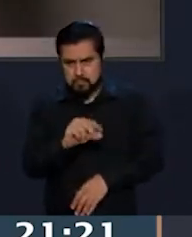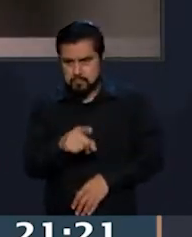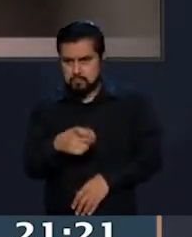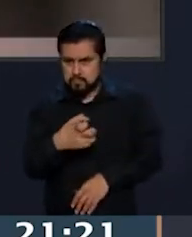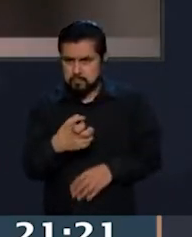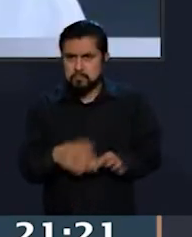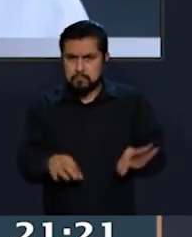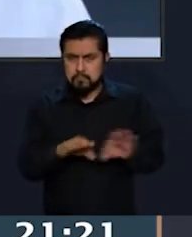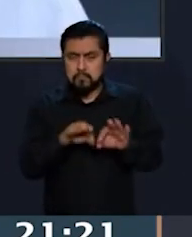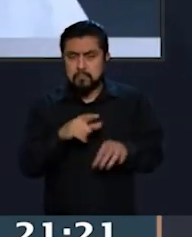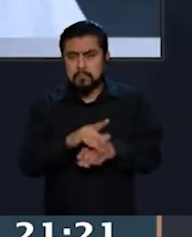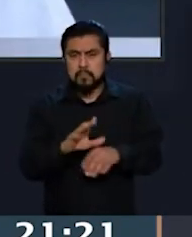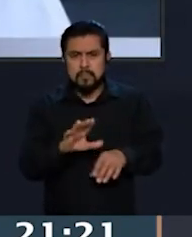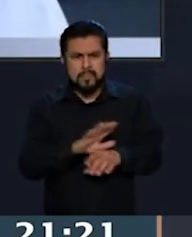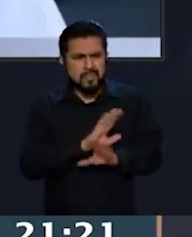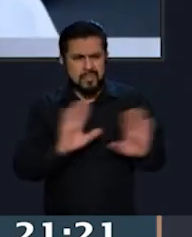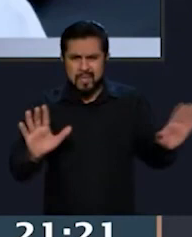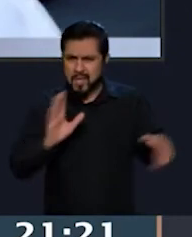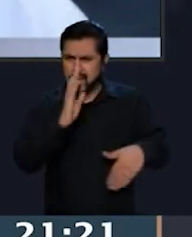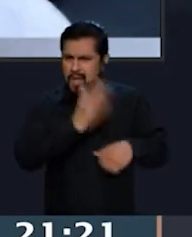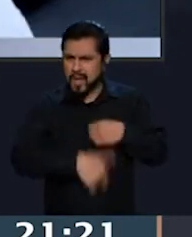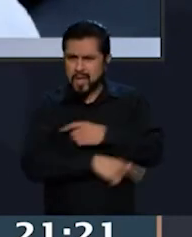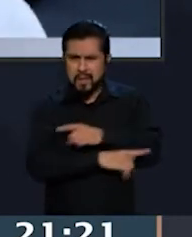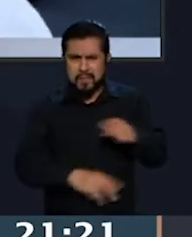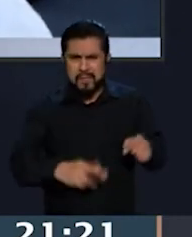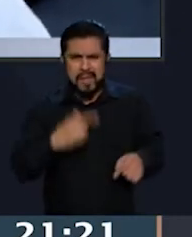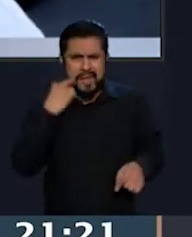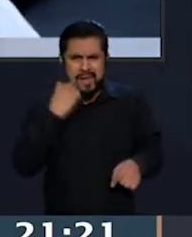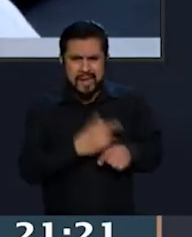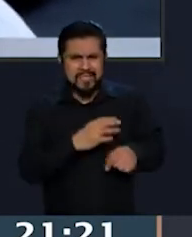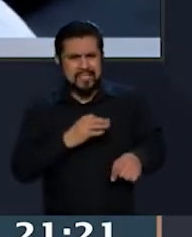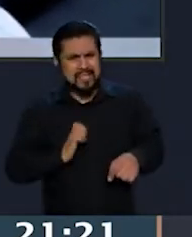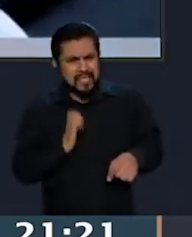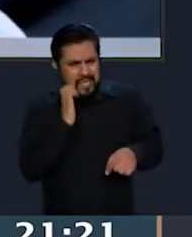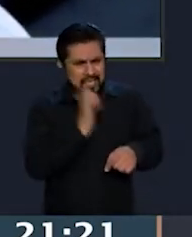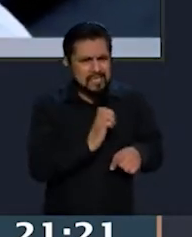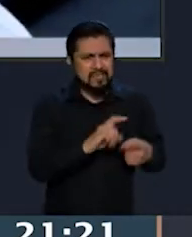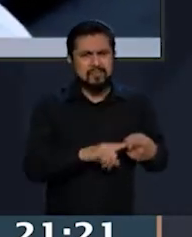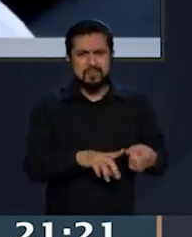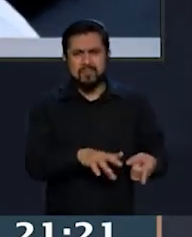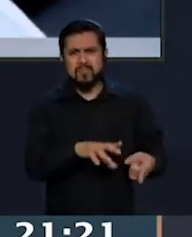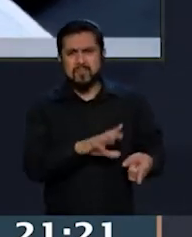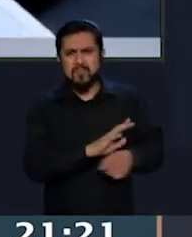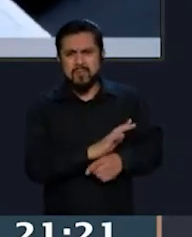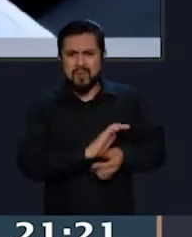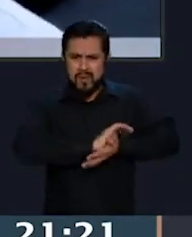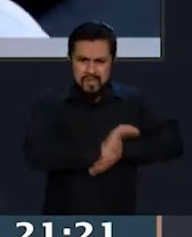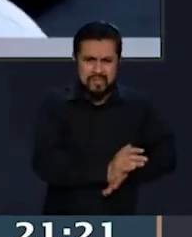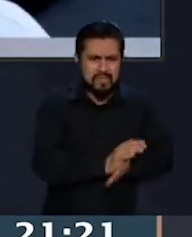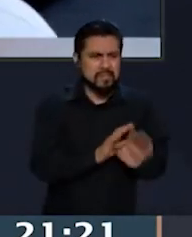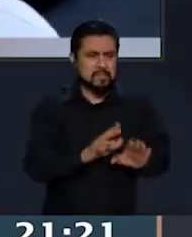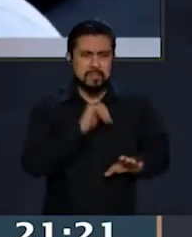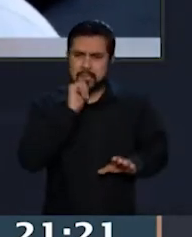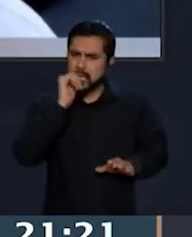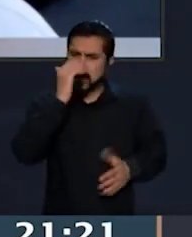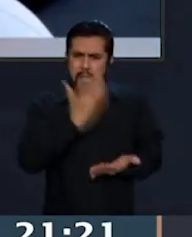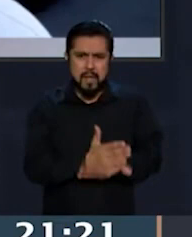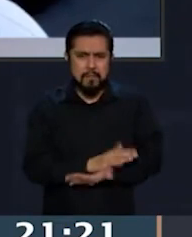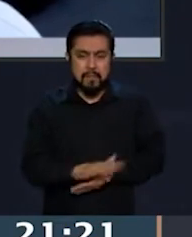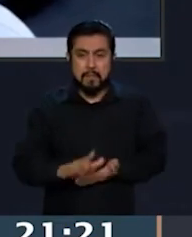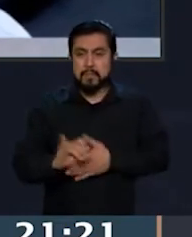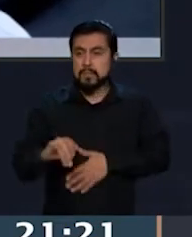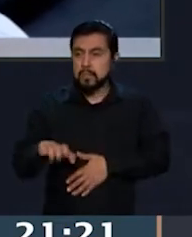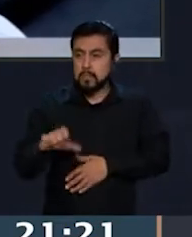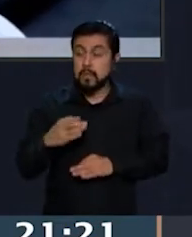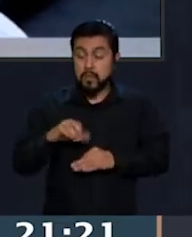importante combatir el odio, el clasismo, el racismo, todo tipo de discriminación. Y bueno, afortunadamente el INE hace